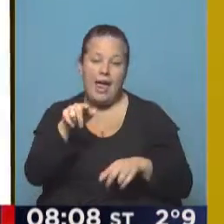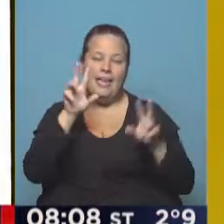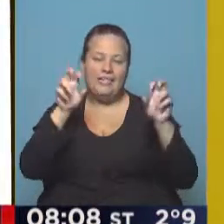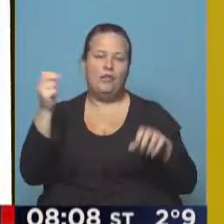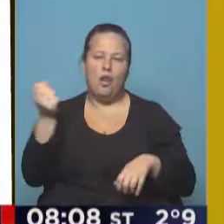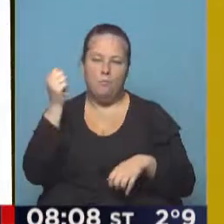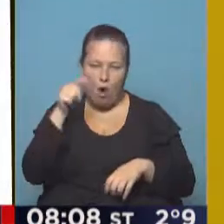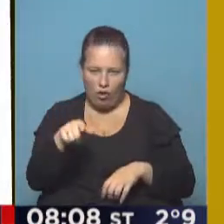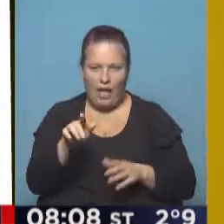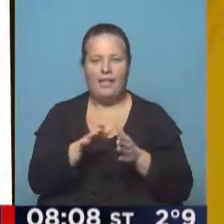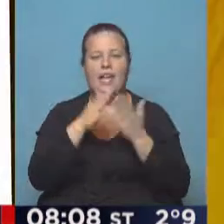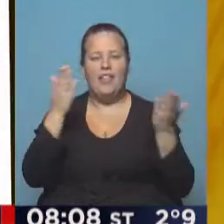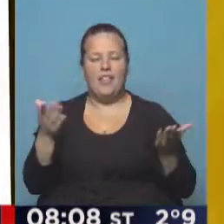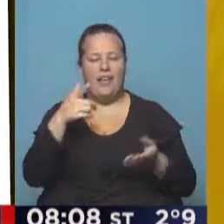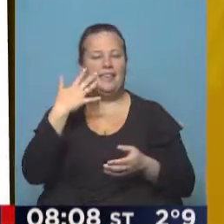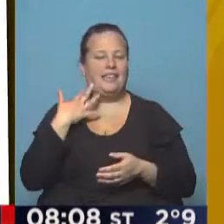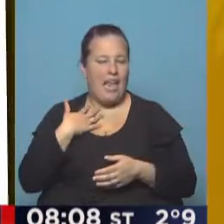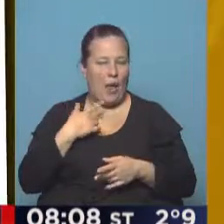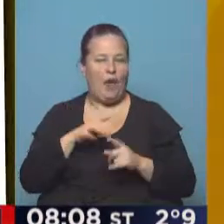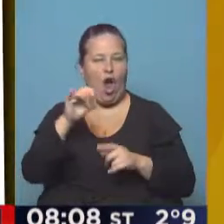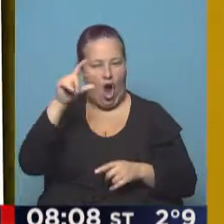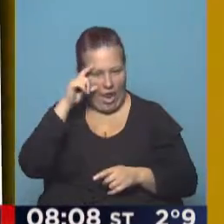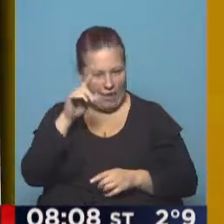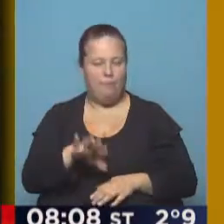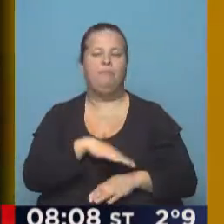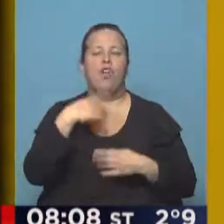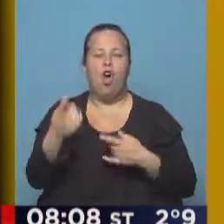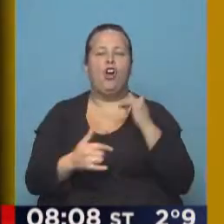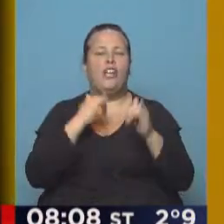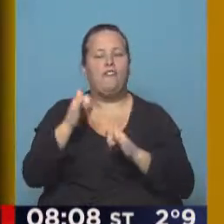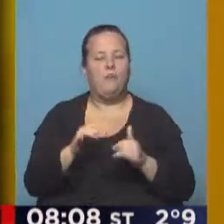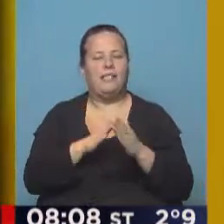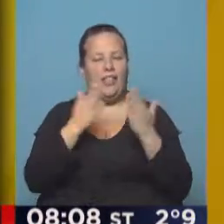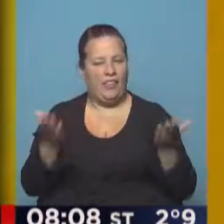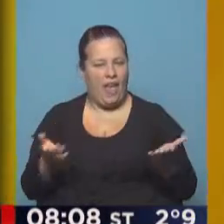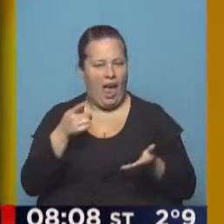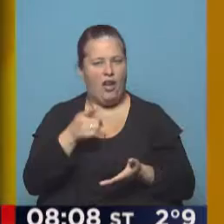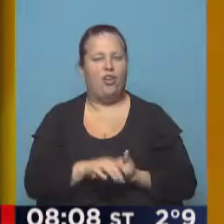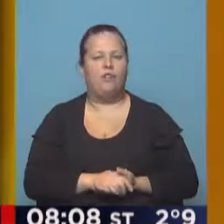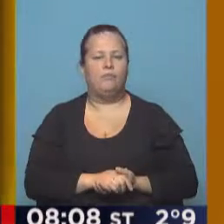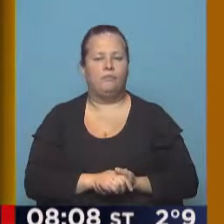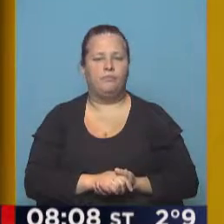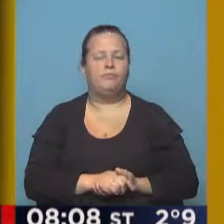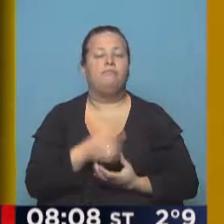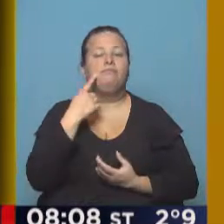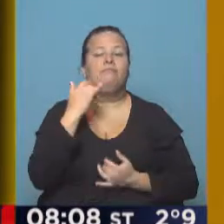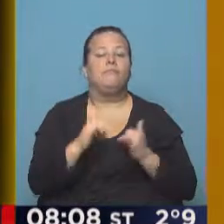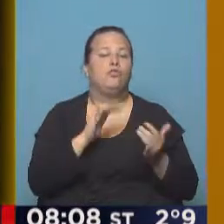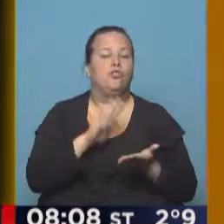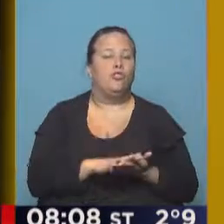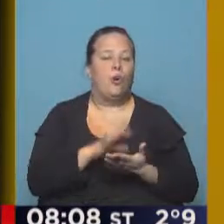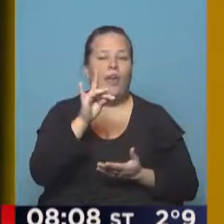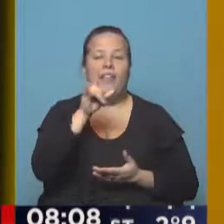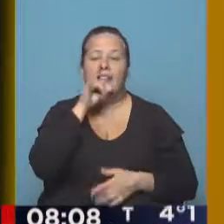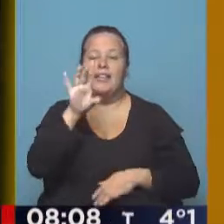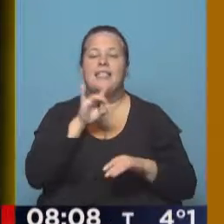títulos principales de Tevez en la etapa de Olé. Más información en esta etapa de diario. Y hablamos del DT